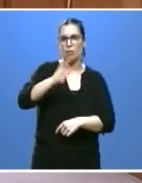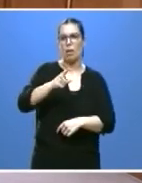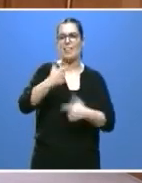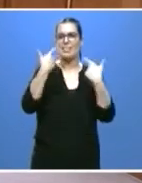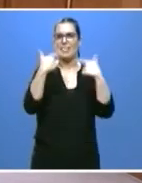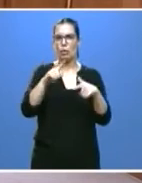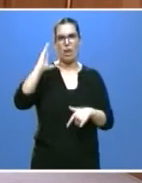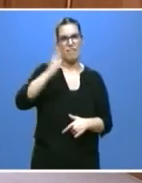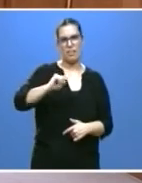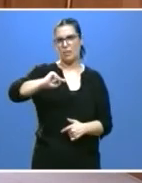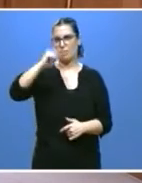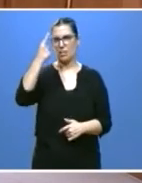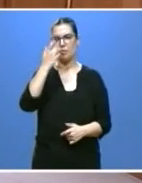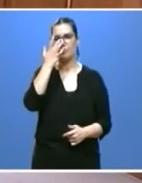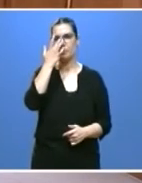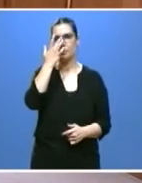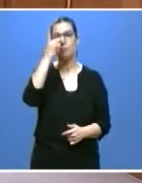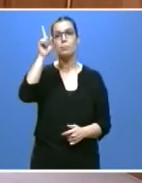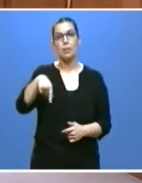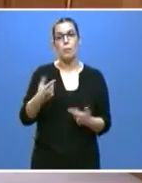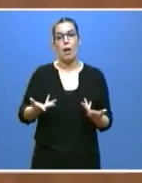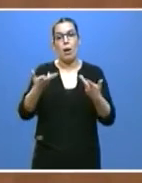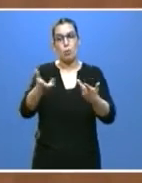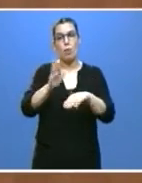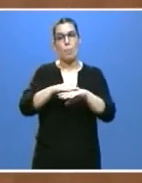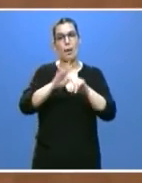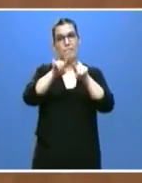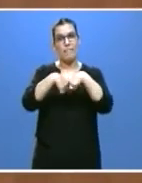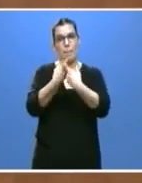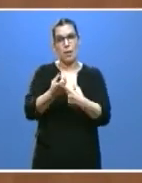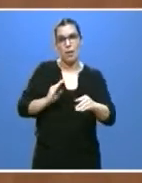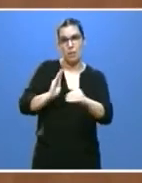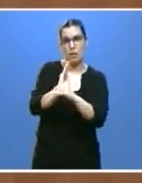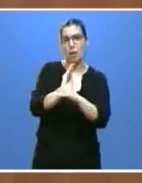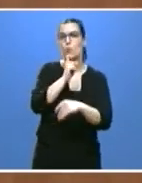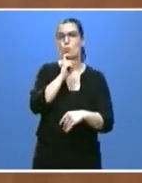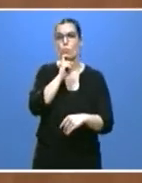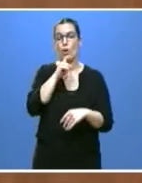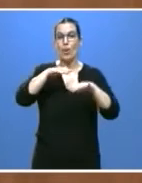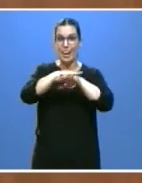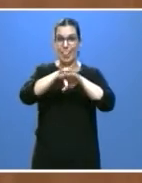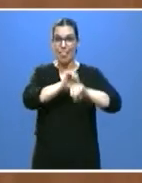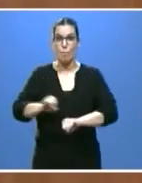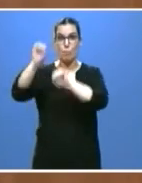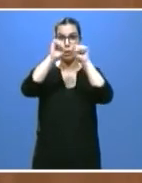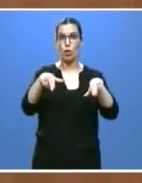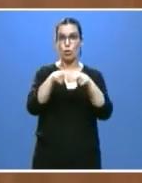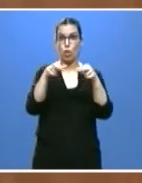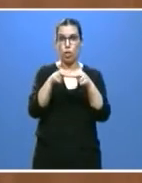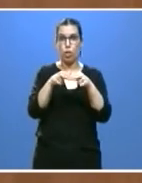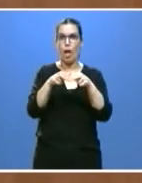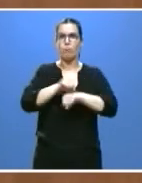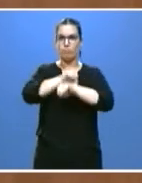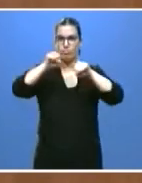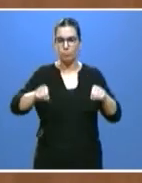sectores más afectados. También ayudas para las familias, con el refuerzo de la red de protección social y, sobre todo,